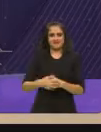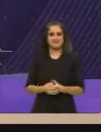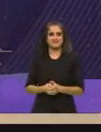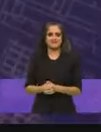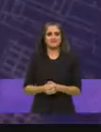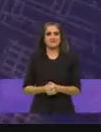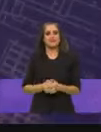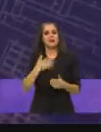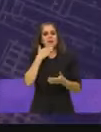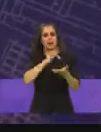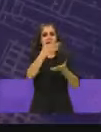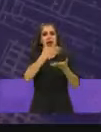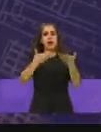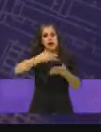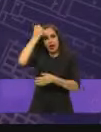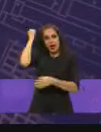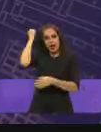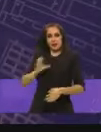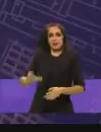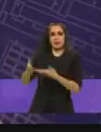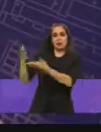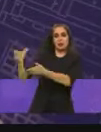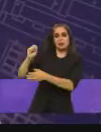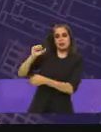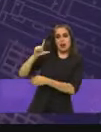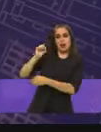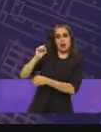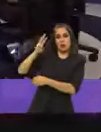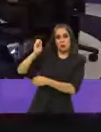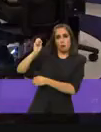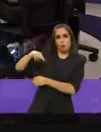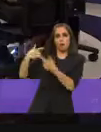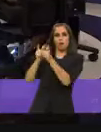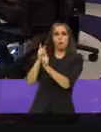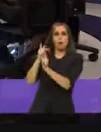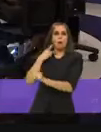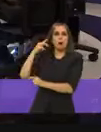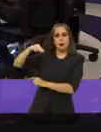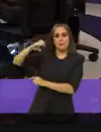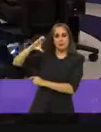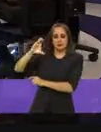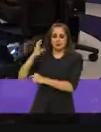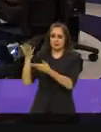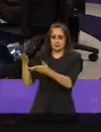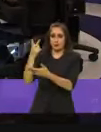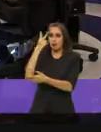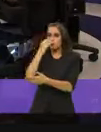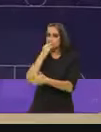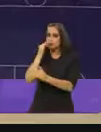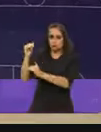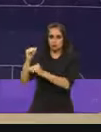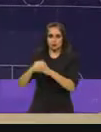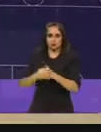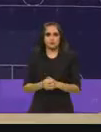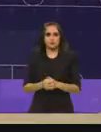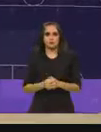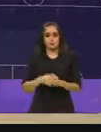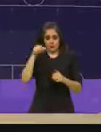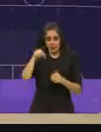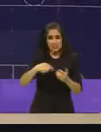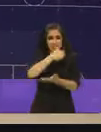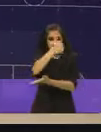continuamos con usted candidato Salomón Chertorivski candidato por Movimiento Ciudadano tiene dos minutos en pantalla esta ciudad es